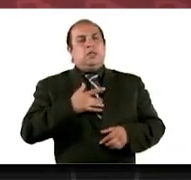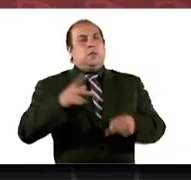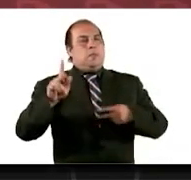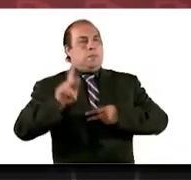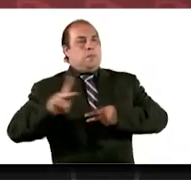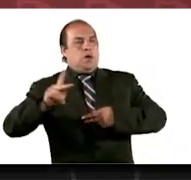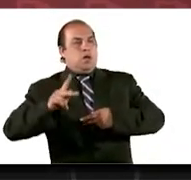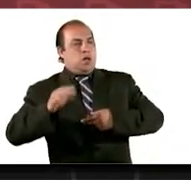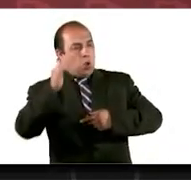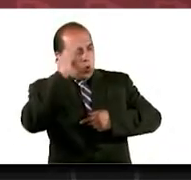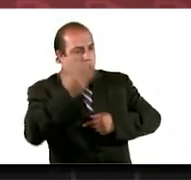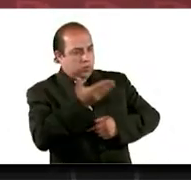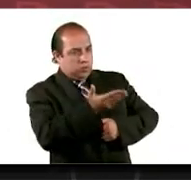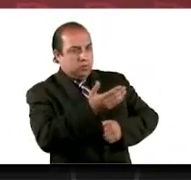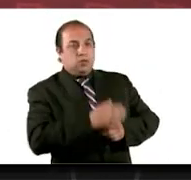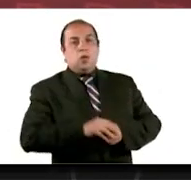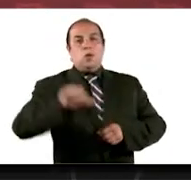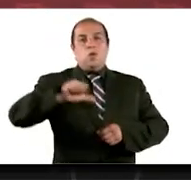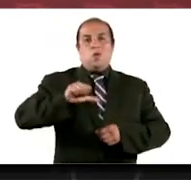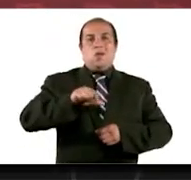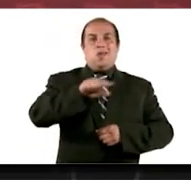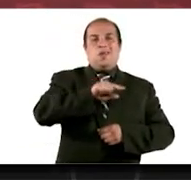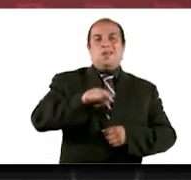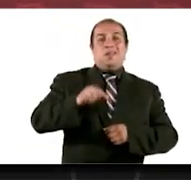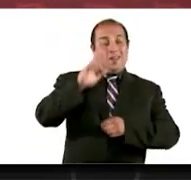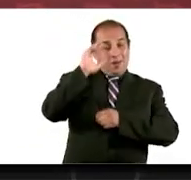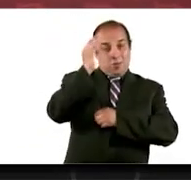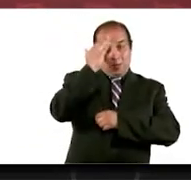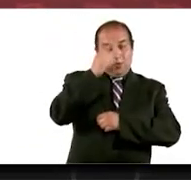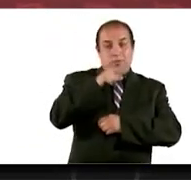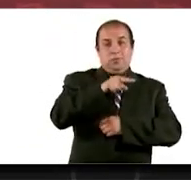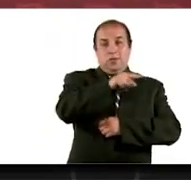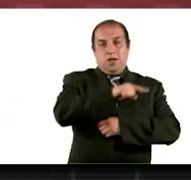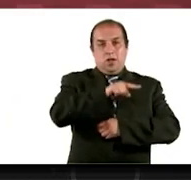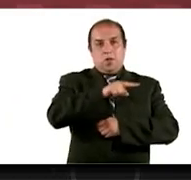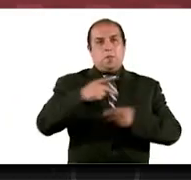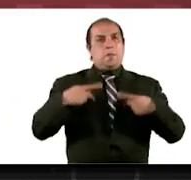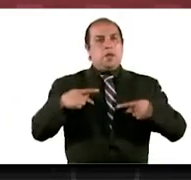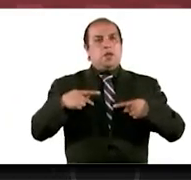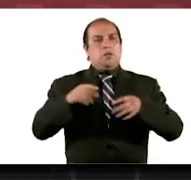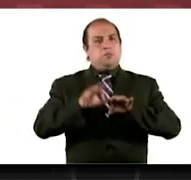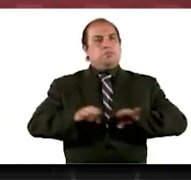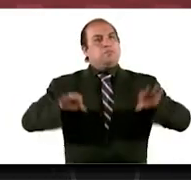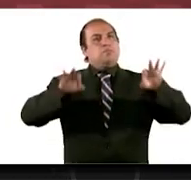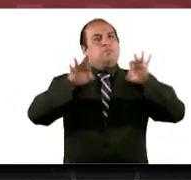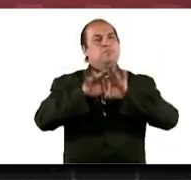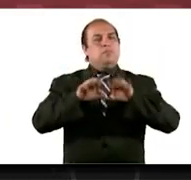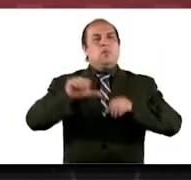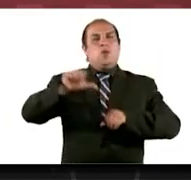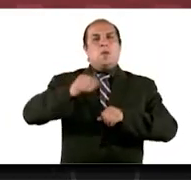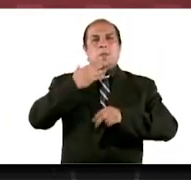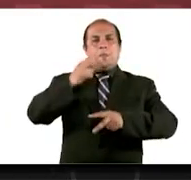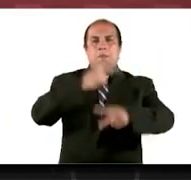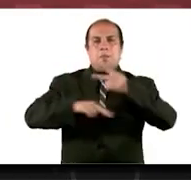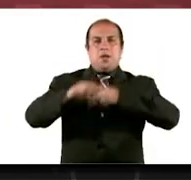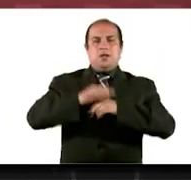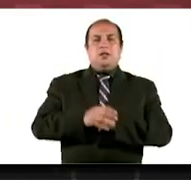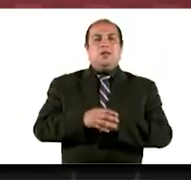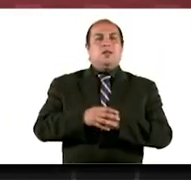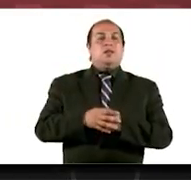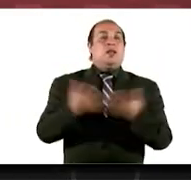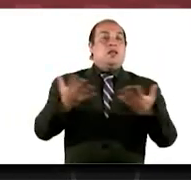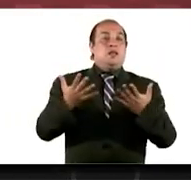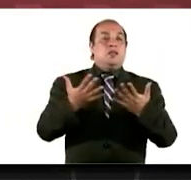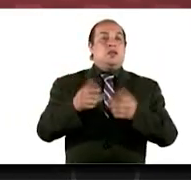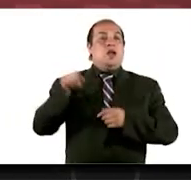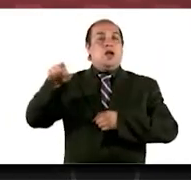oficialmente como huéspedes distinguidos, como esta bienvenida que les han dado en el Foro Sol todos